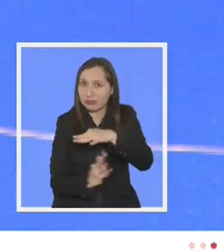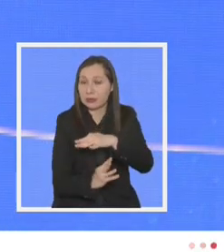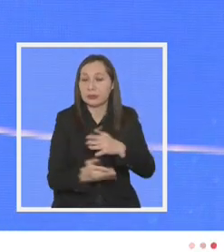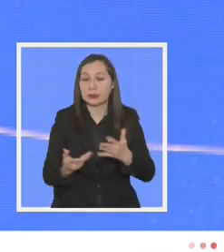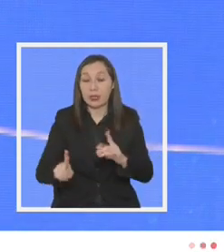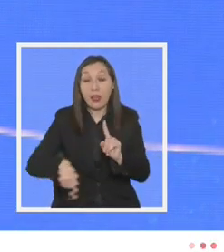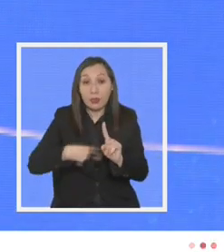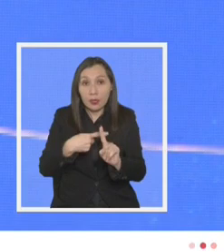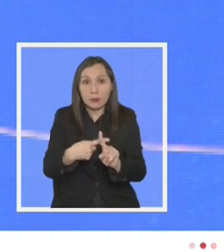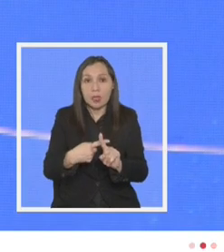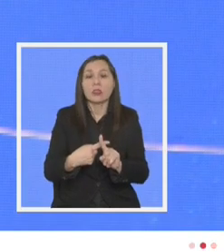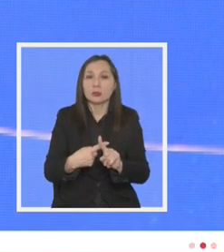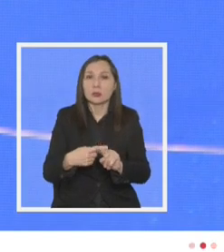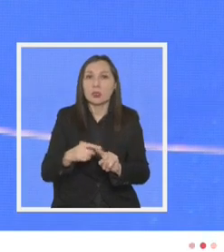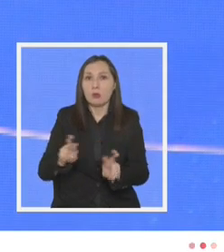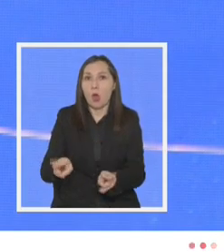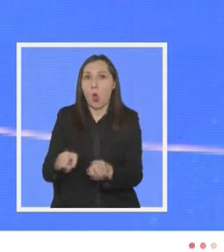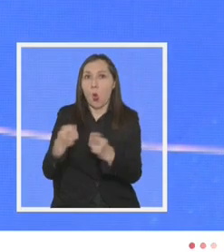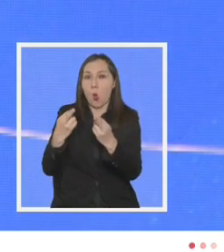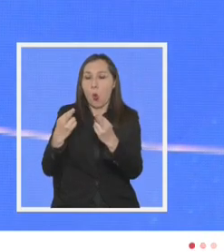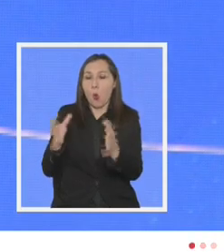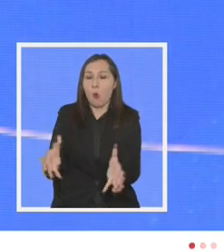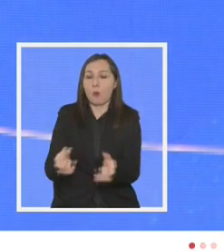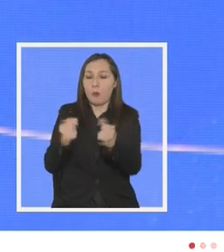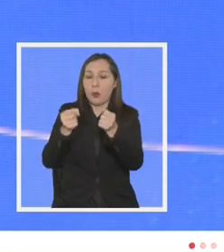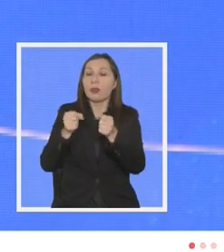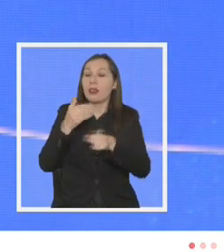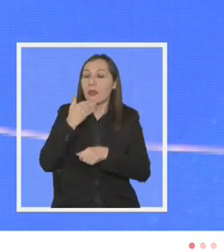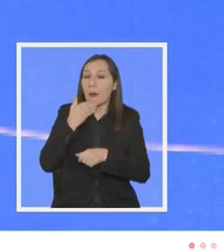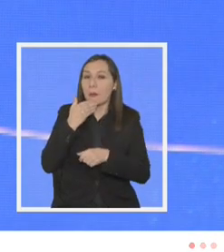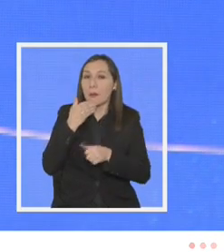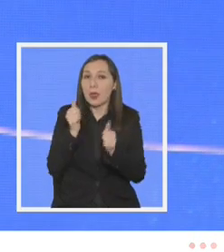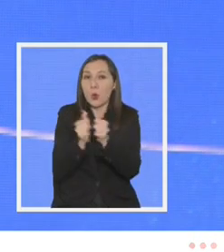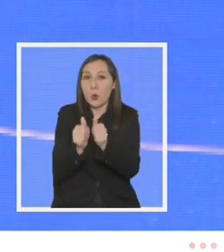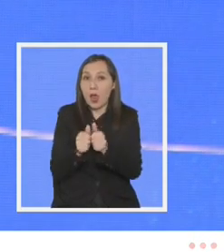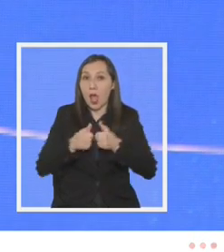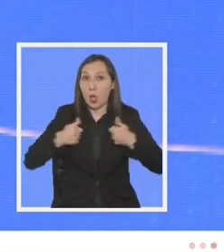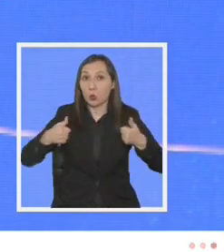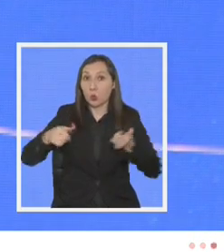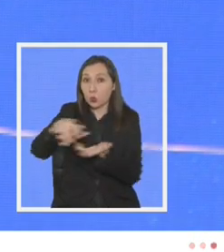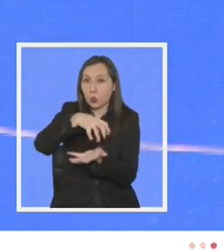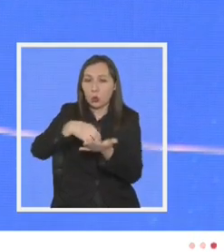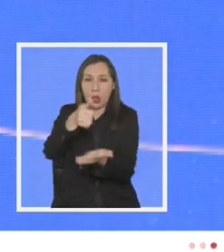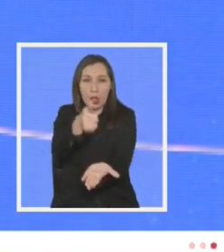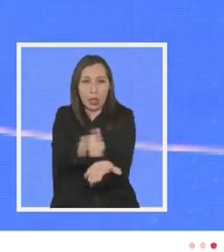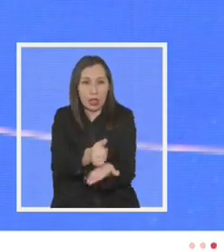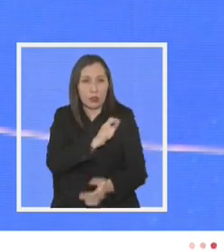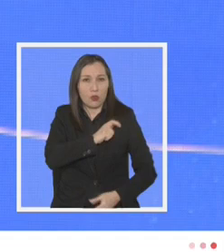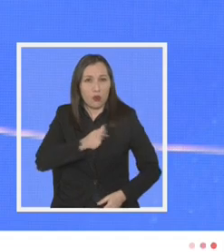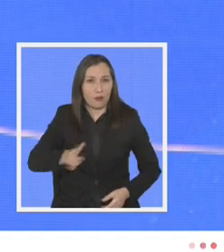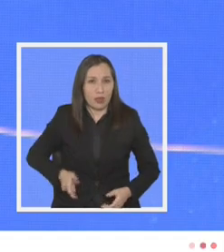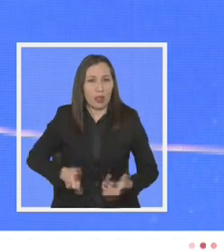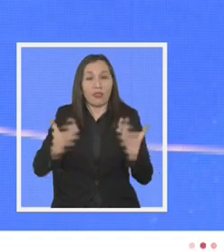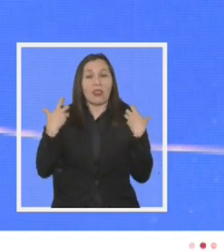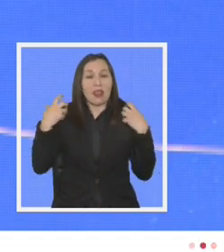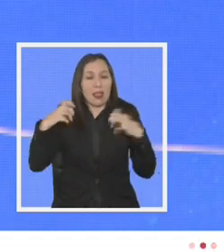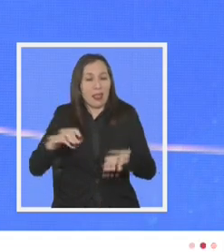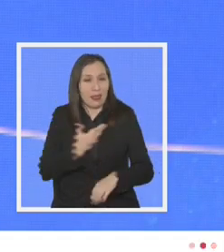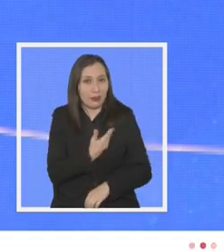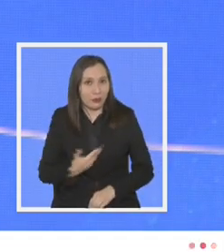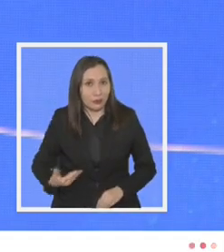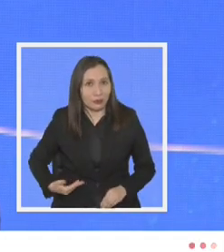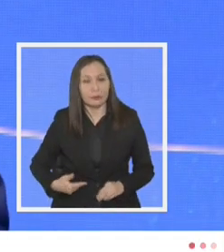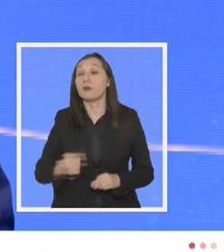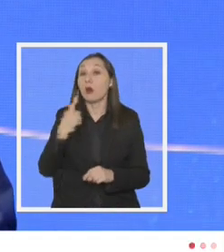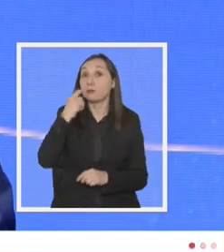Además, estamos recuperando en conjunto con las autoridades locales, alcaldes, gobernadores, delegados, delegadas,